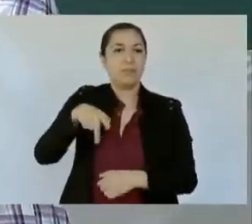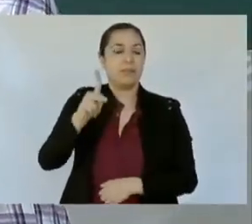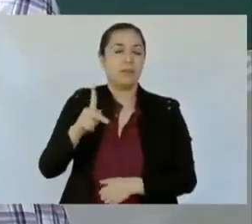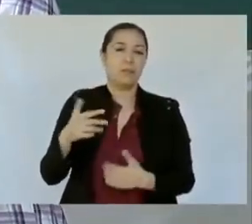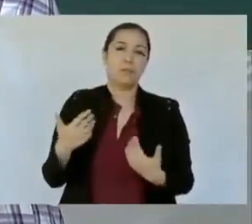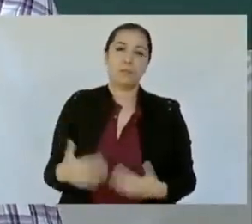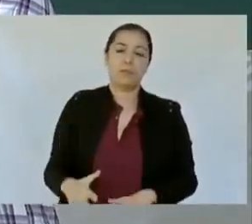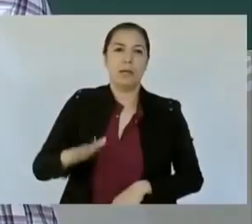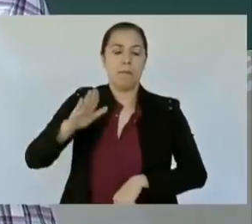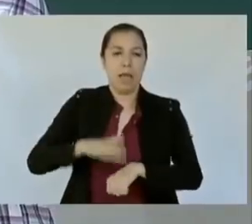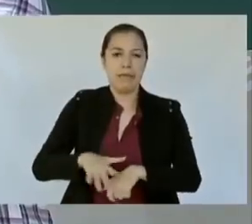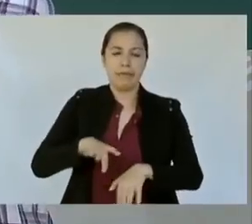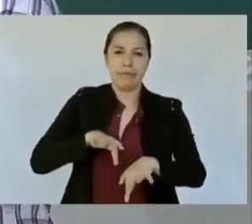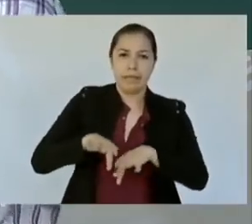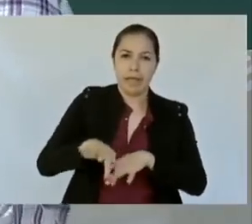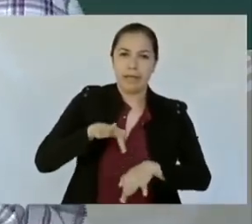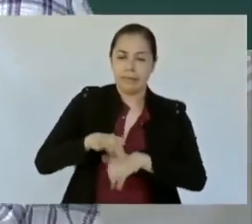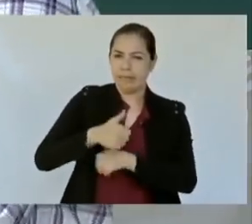doble de trabajo.